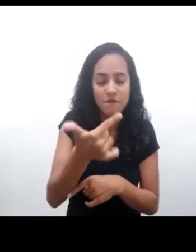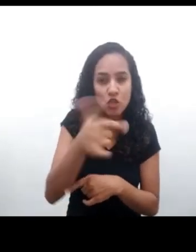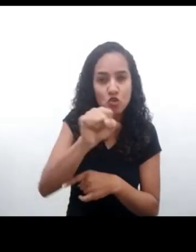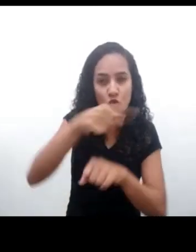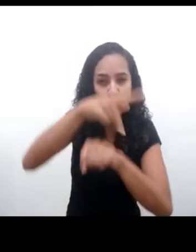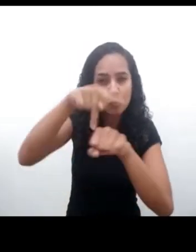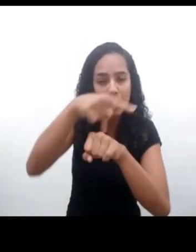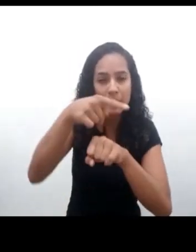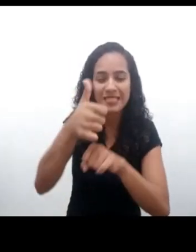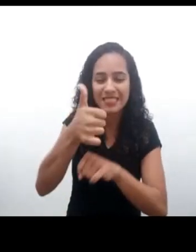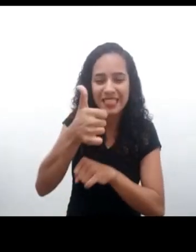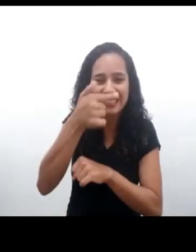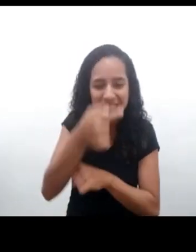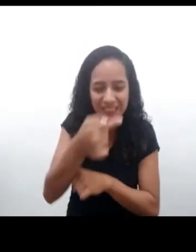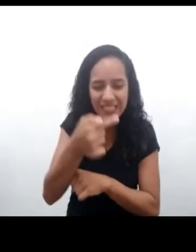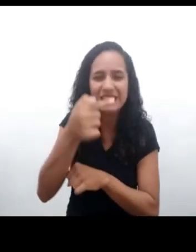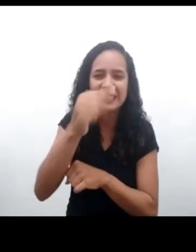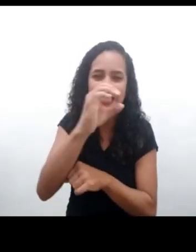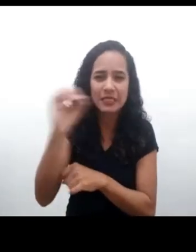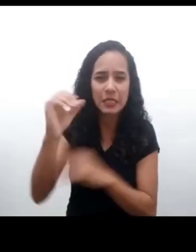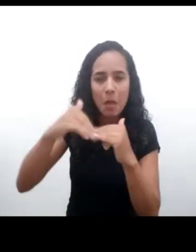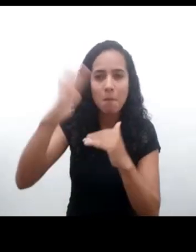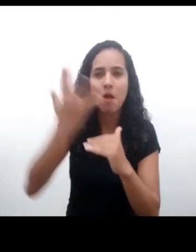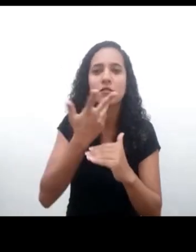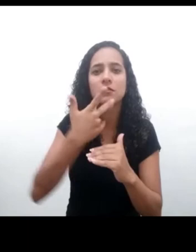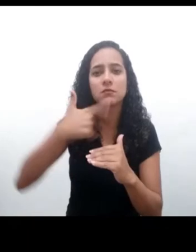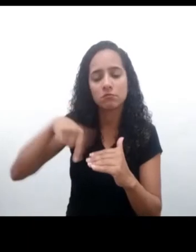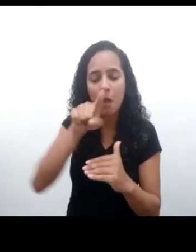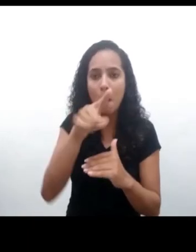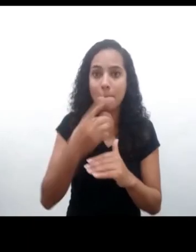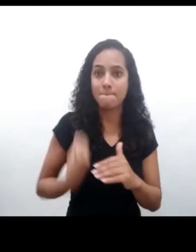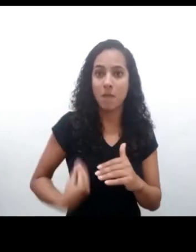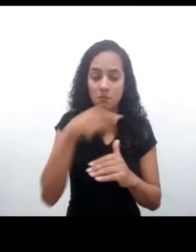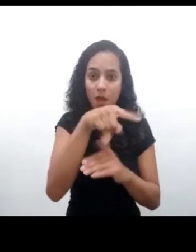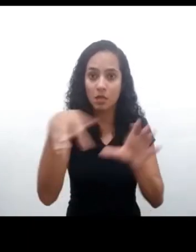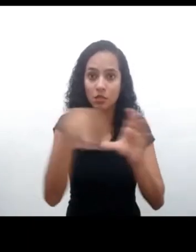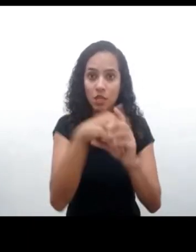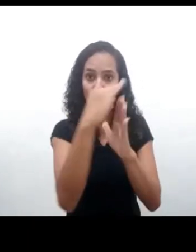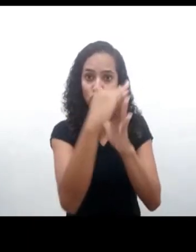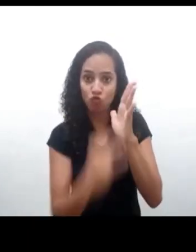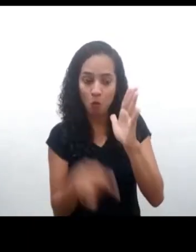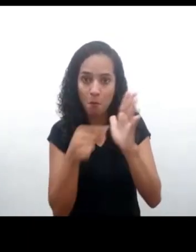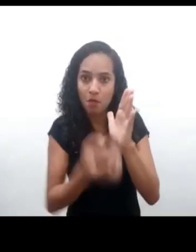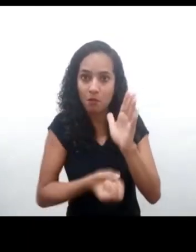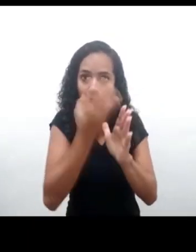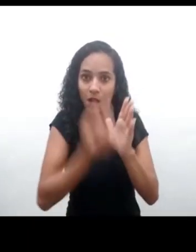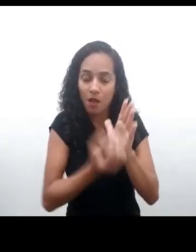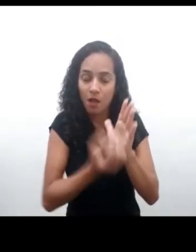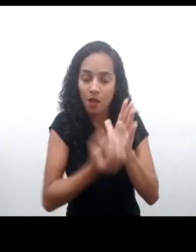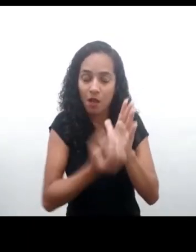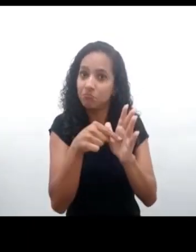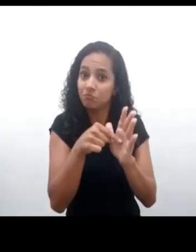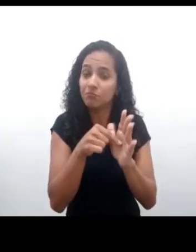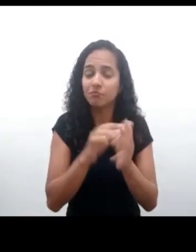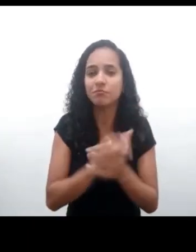observación general. Y lo más novedoso de esta observación general es que, en su texto, por primera